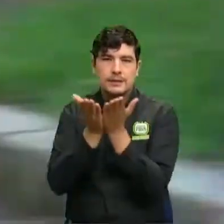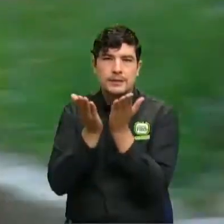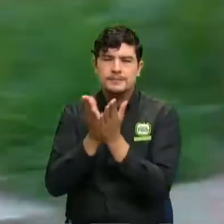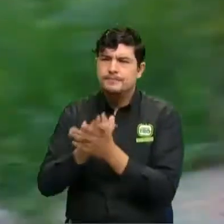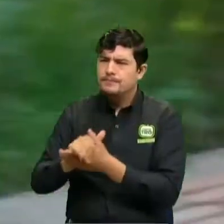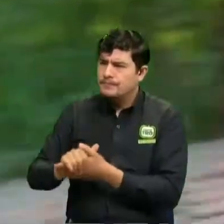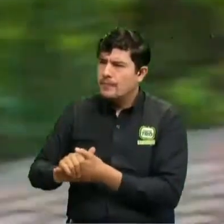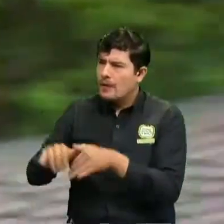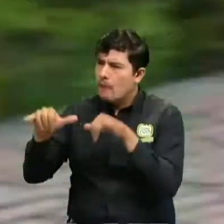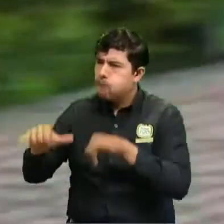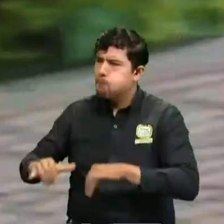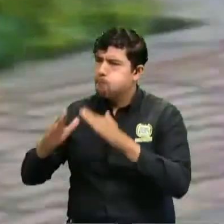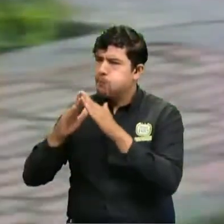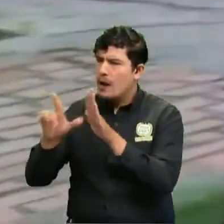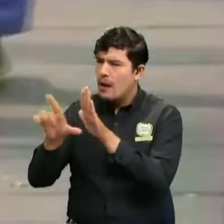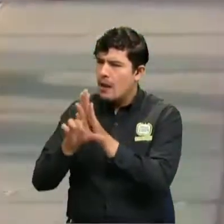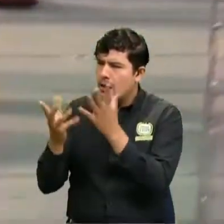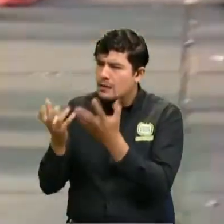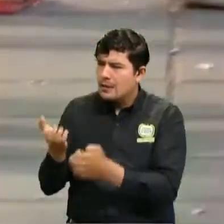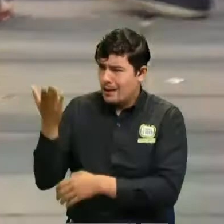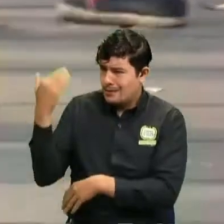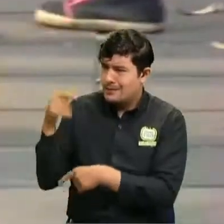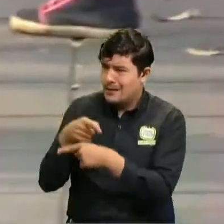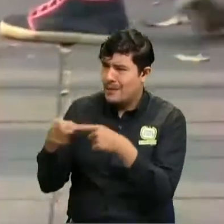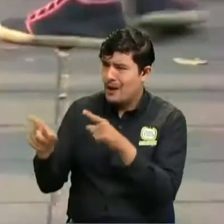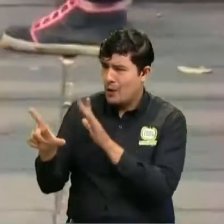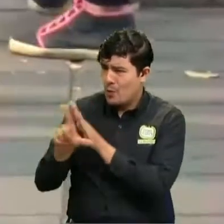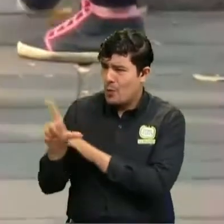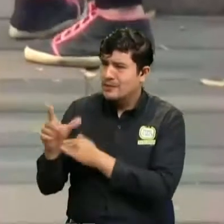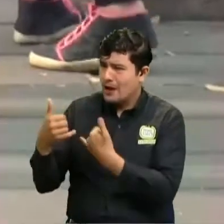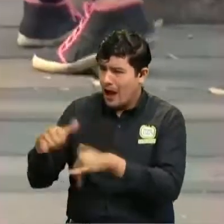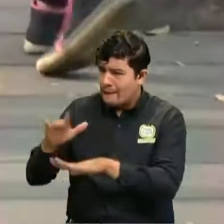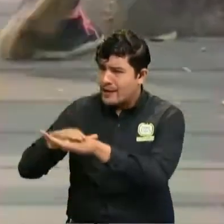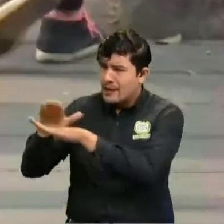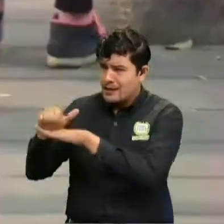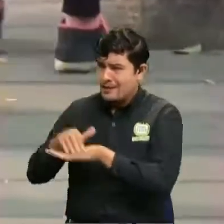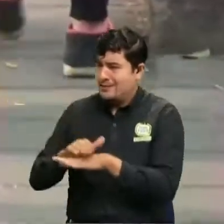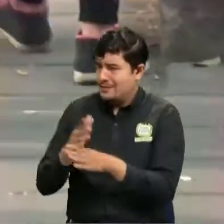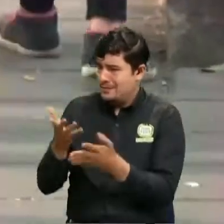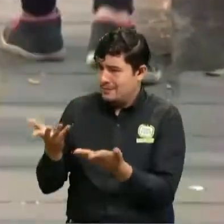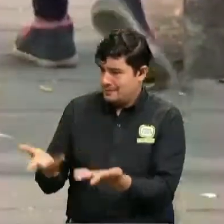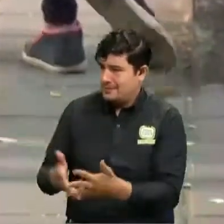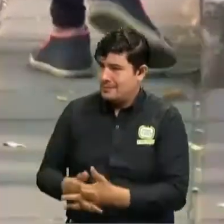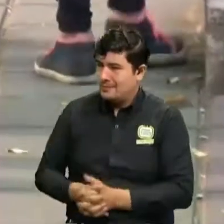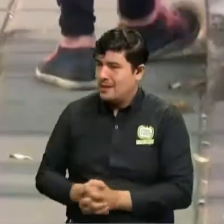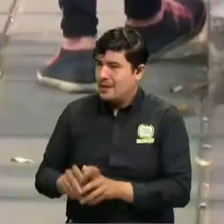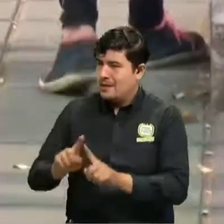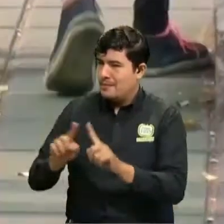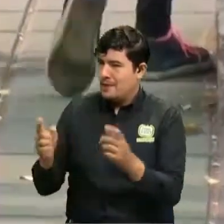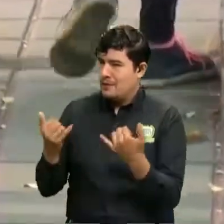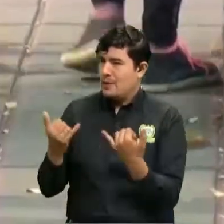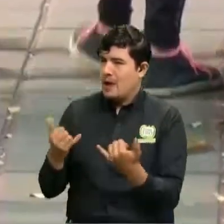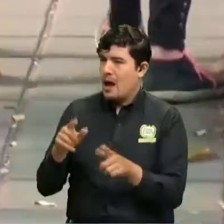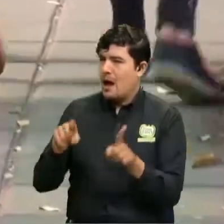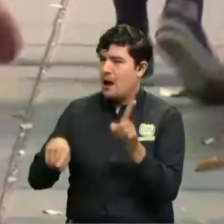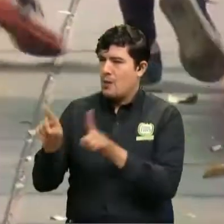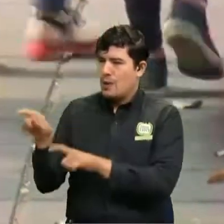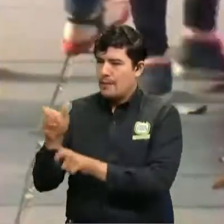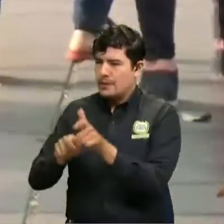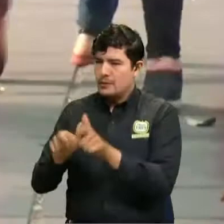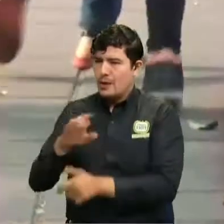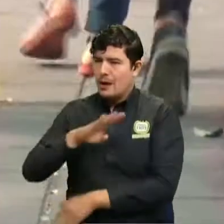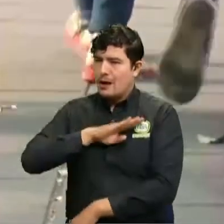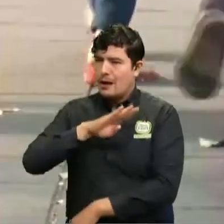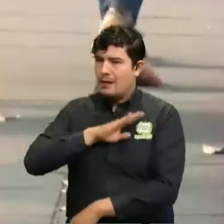toque de queda con ley seca ya se había anunciado desde el lunes cuando se realizó el puesto de mando unificado extraordinario, sin embargo, algunos alcaldes